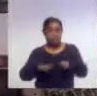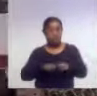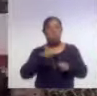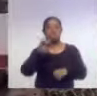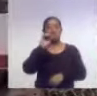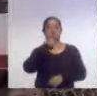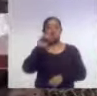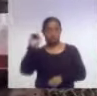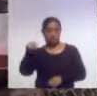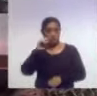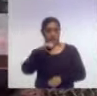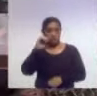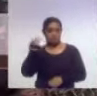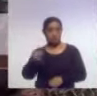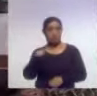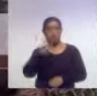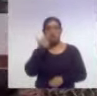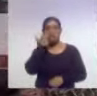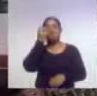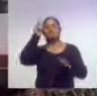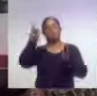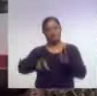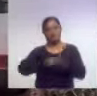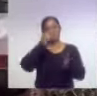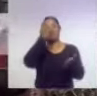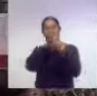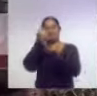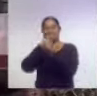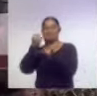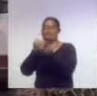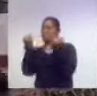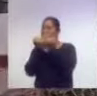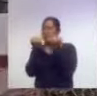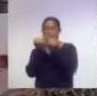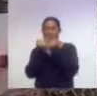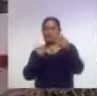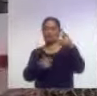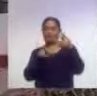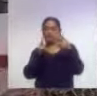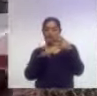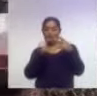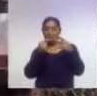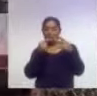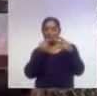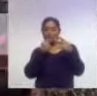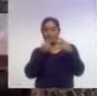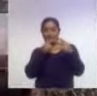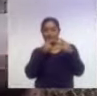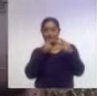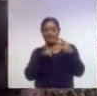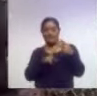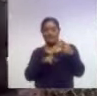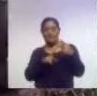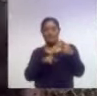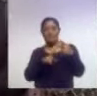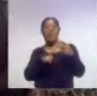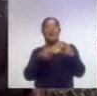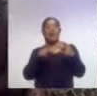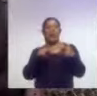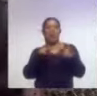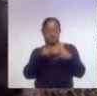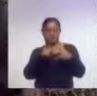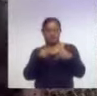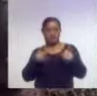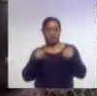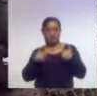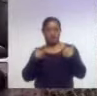quiere refrendar el título en las tres categorías. En las tres categorías, en la categoría juvenil está el C